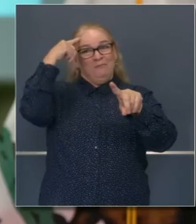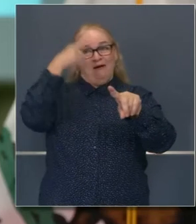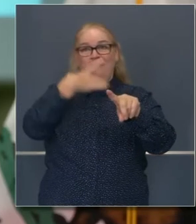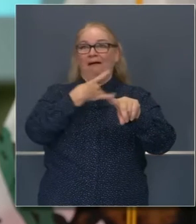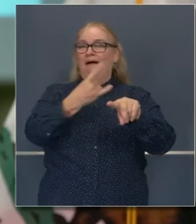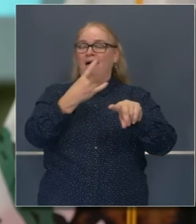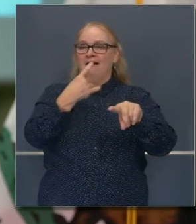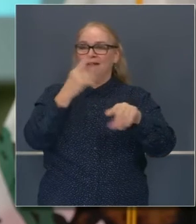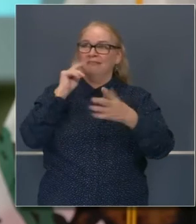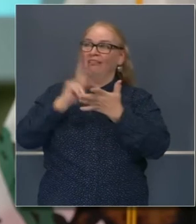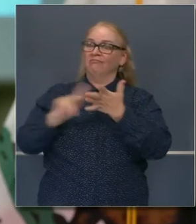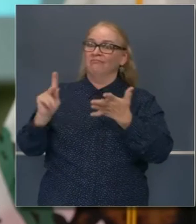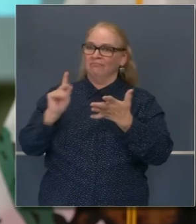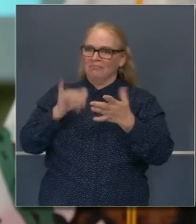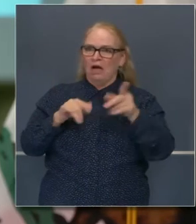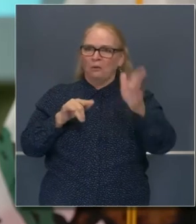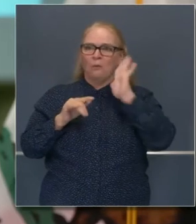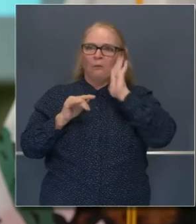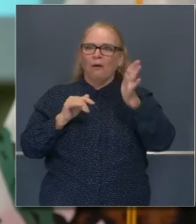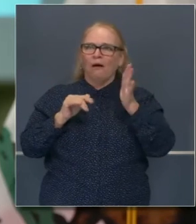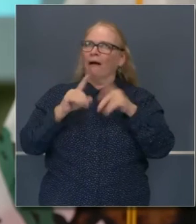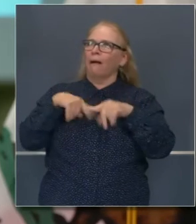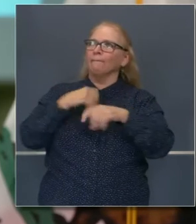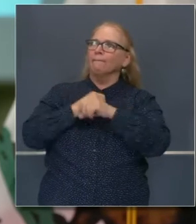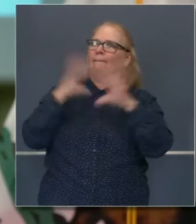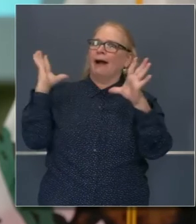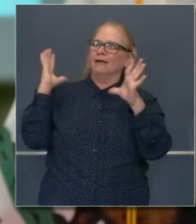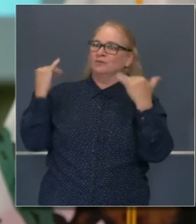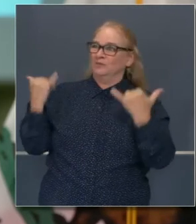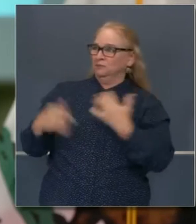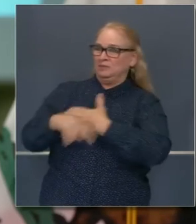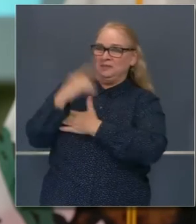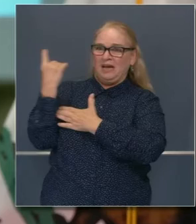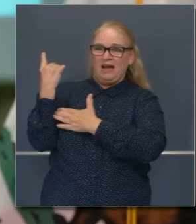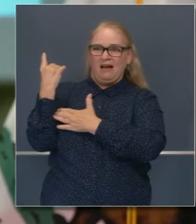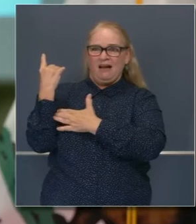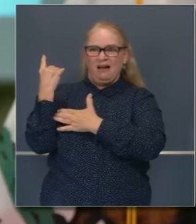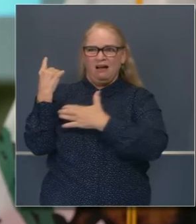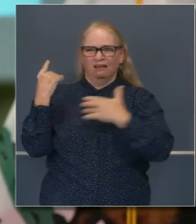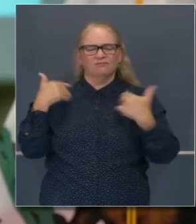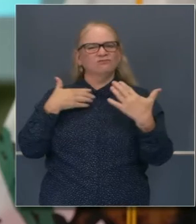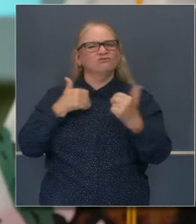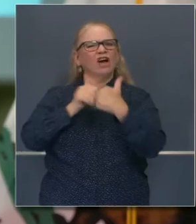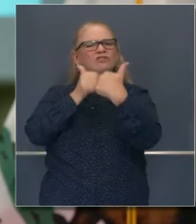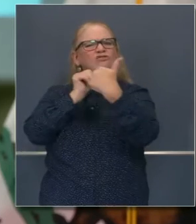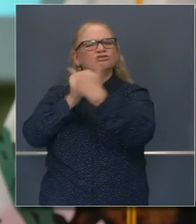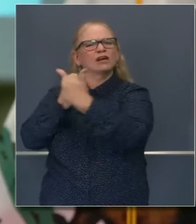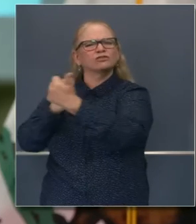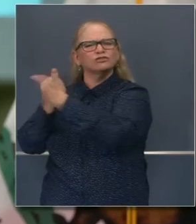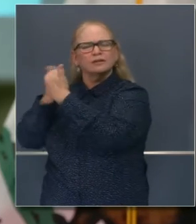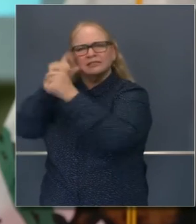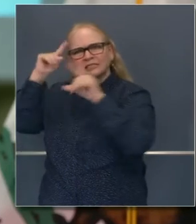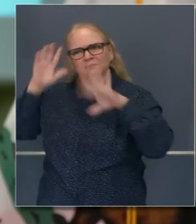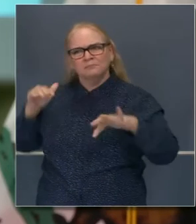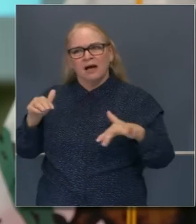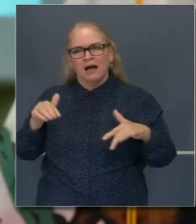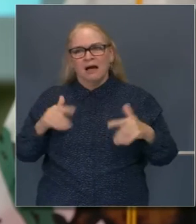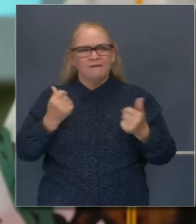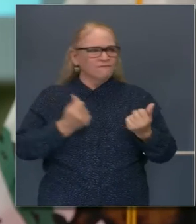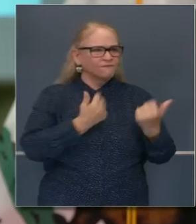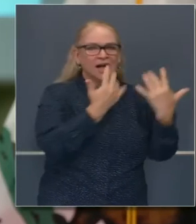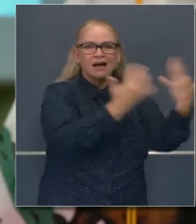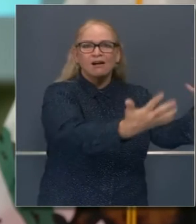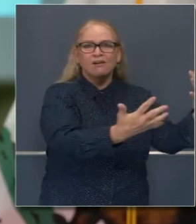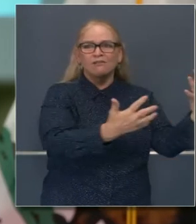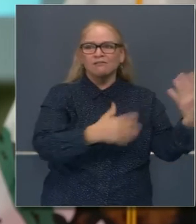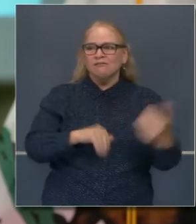hace dos años de los retos que enfrentaría, los retos que ha enfrentado ya con incendios silvestres por un lado y una